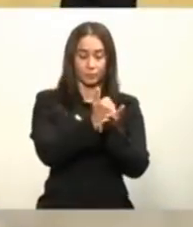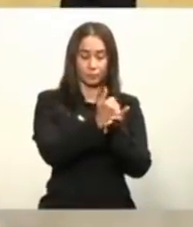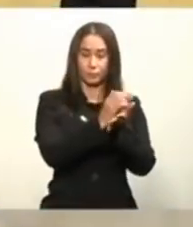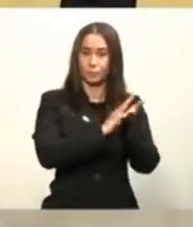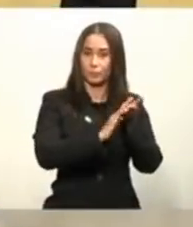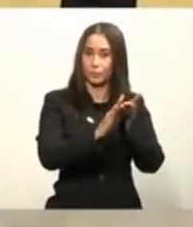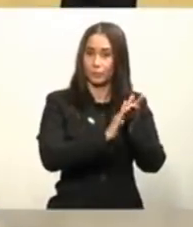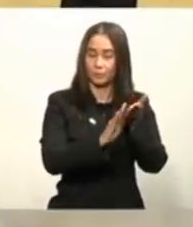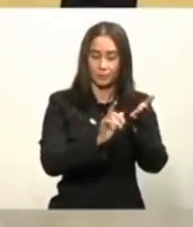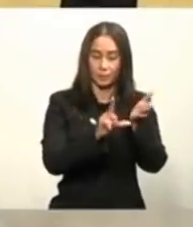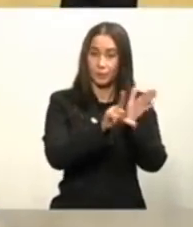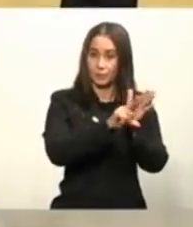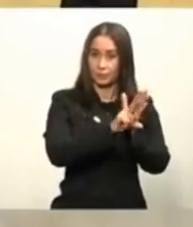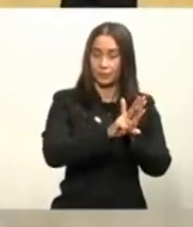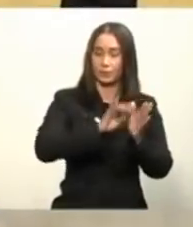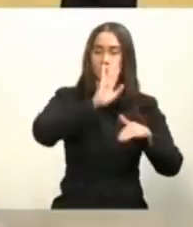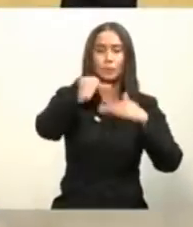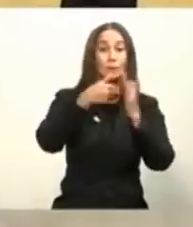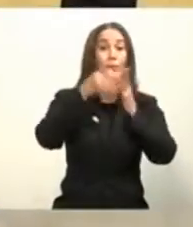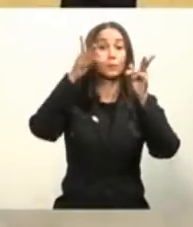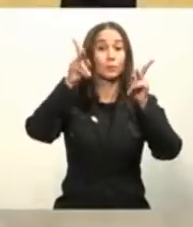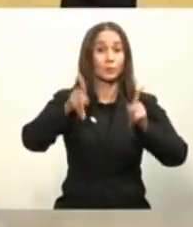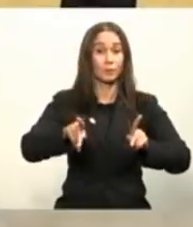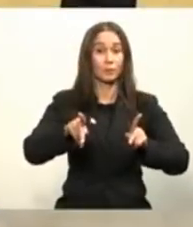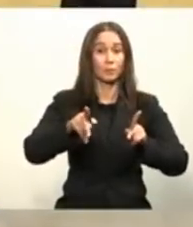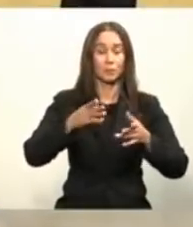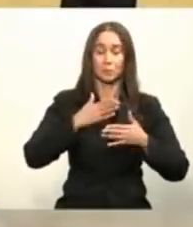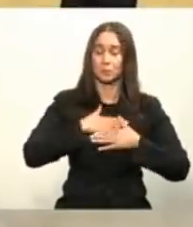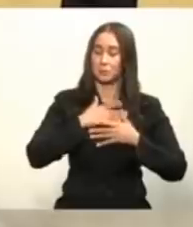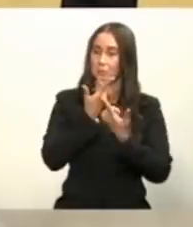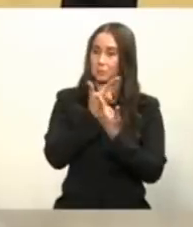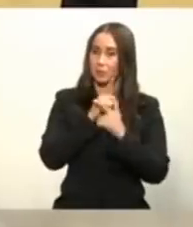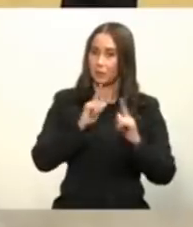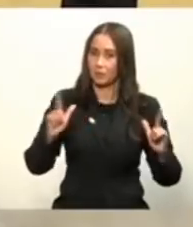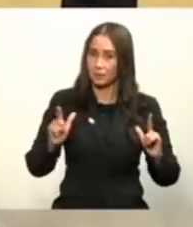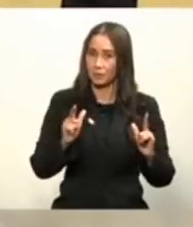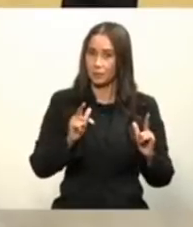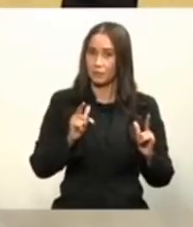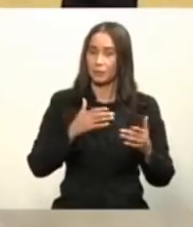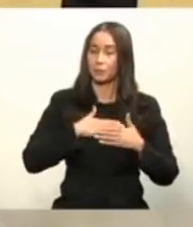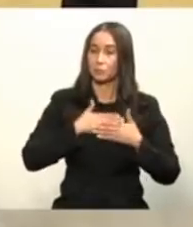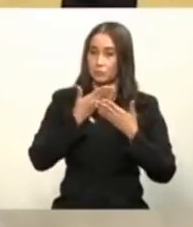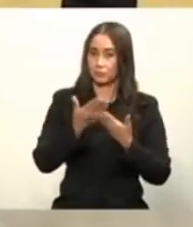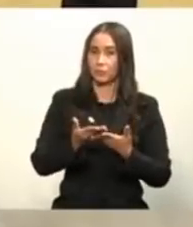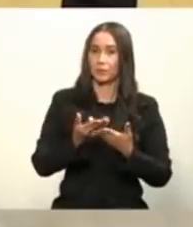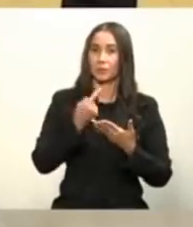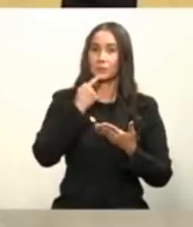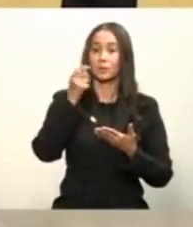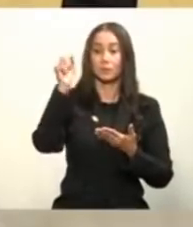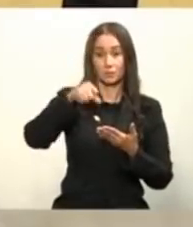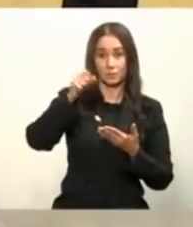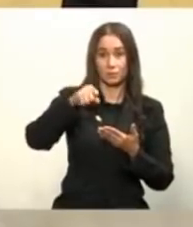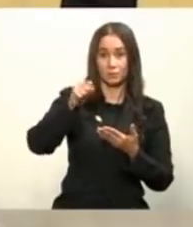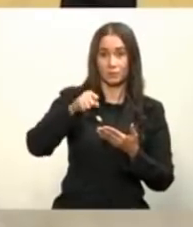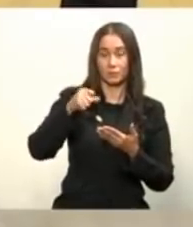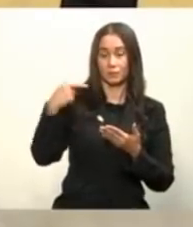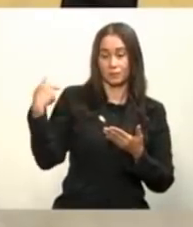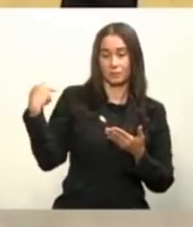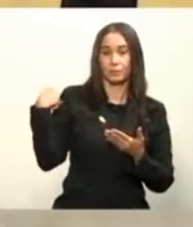en el cual cada ciudadano, de manera libre, autoriza que se le aplique la vacuna.